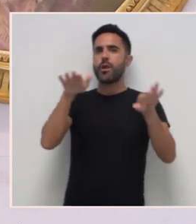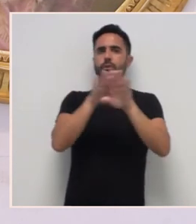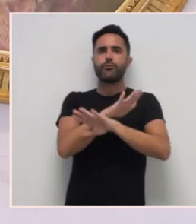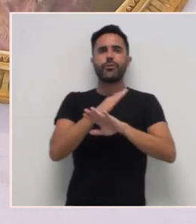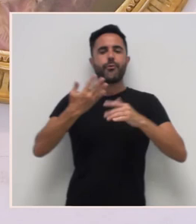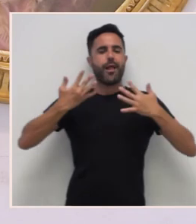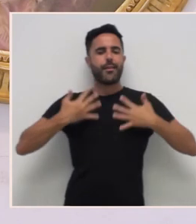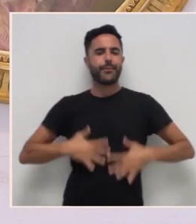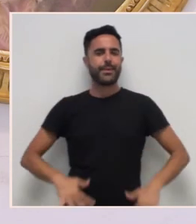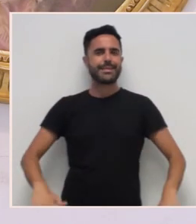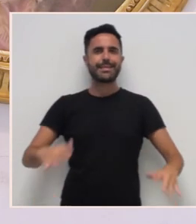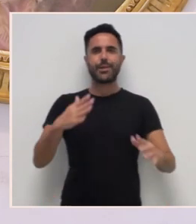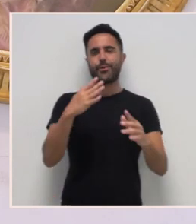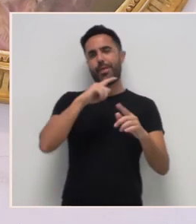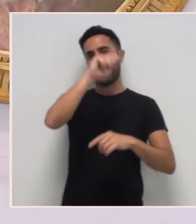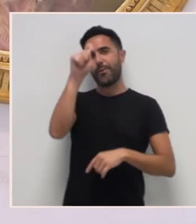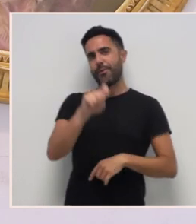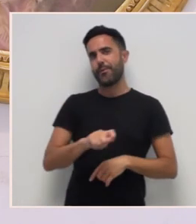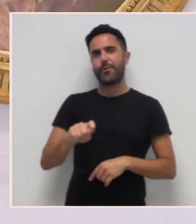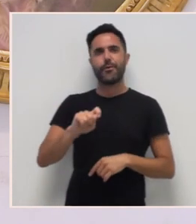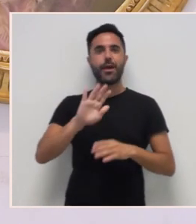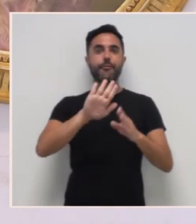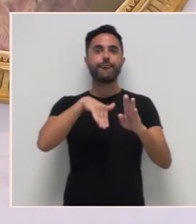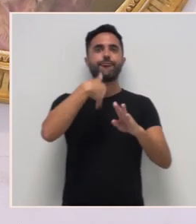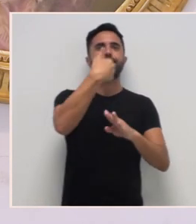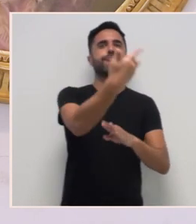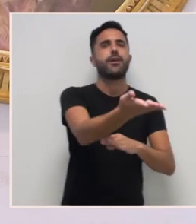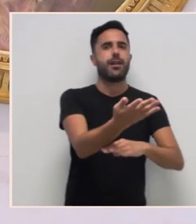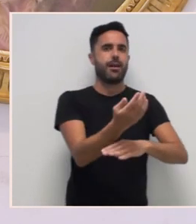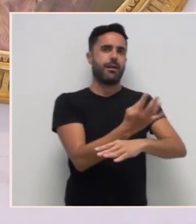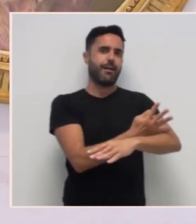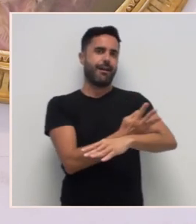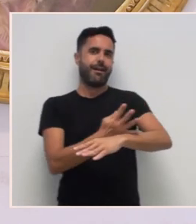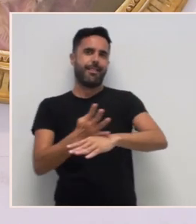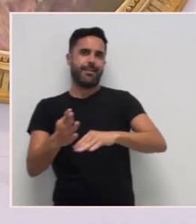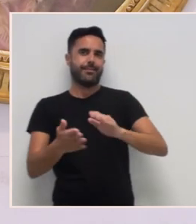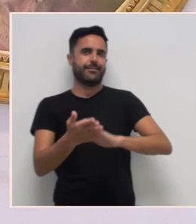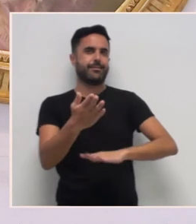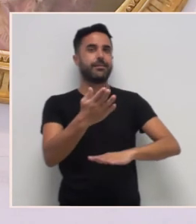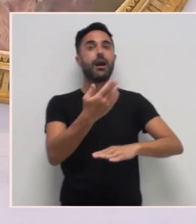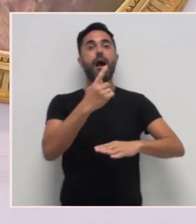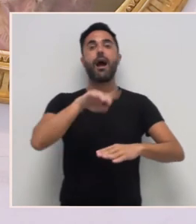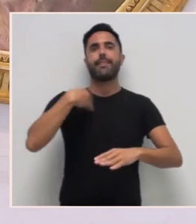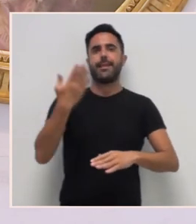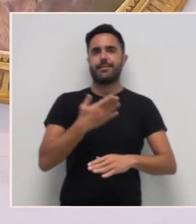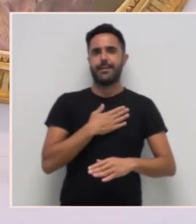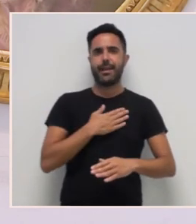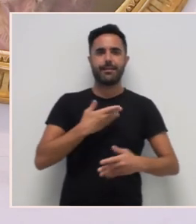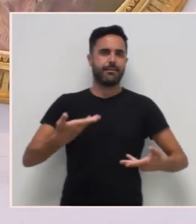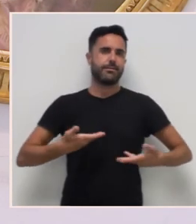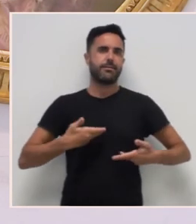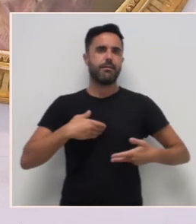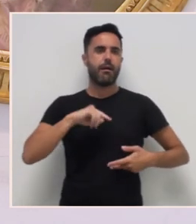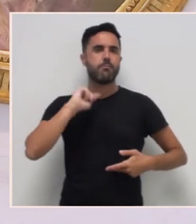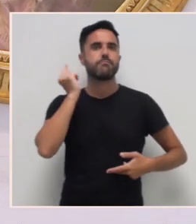fora. O servidume o día seguinte non atopaba por todo o palacete e atoparon o sardín cuberta de neve.